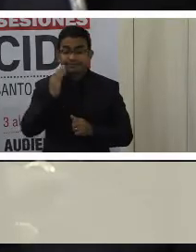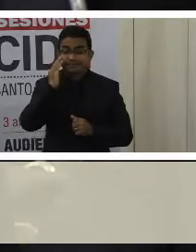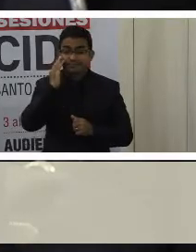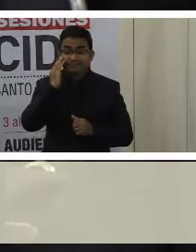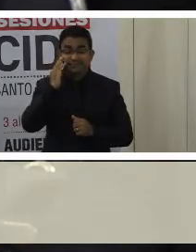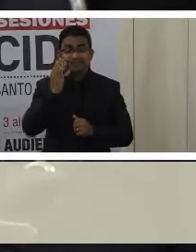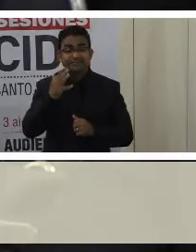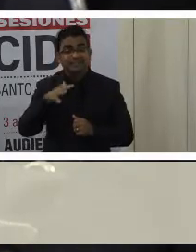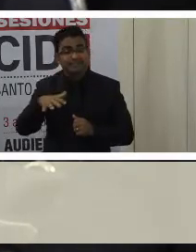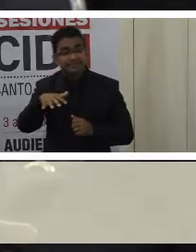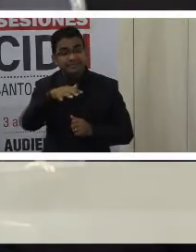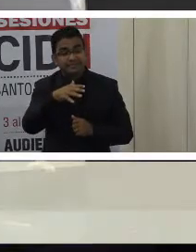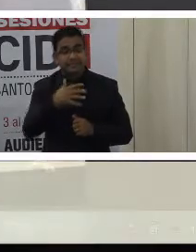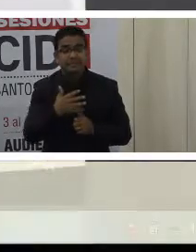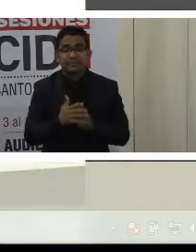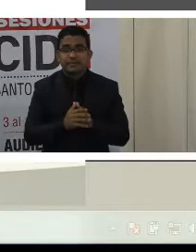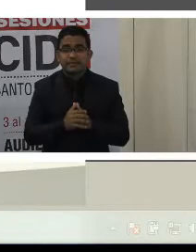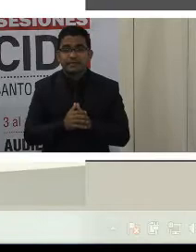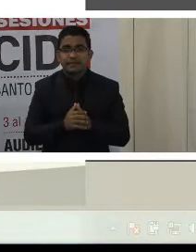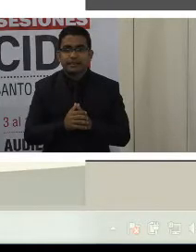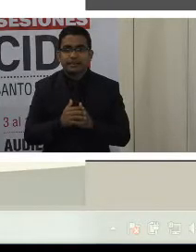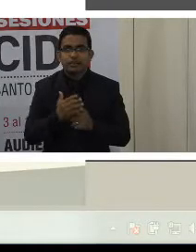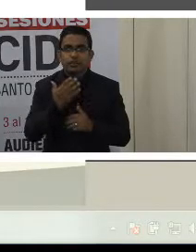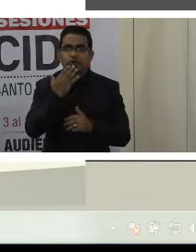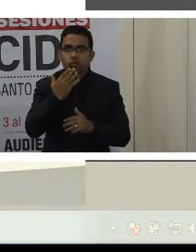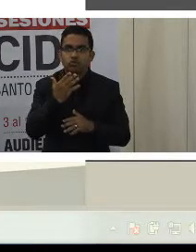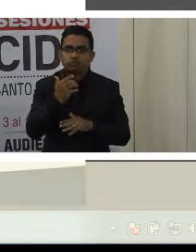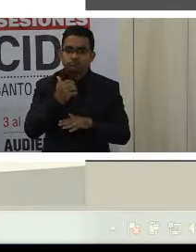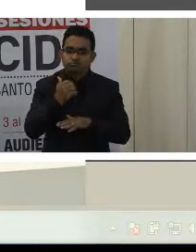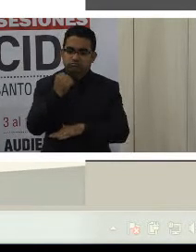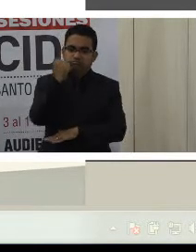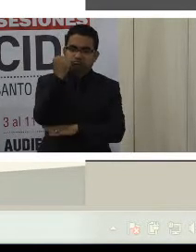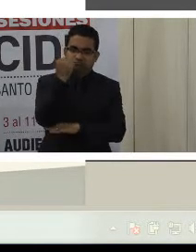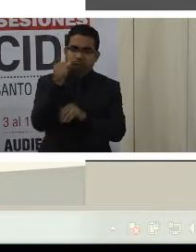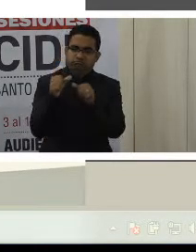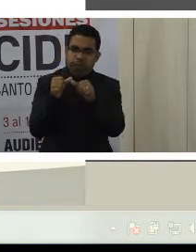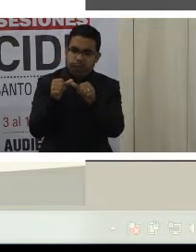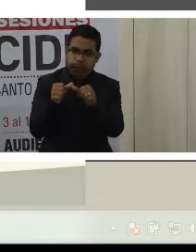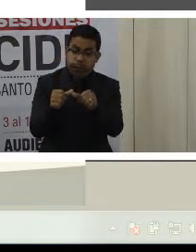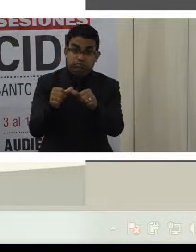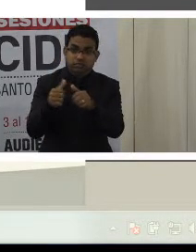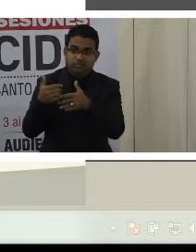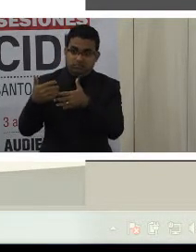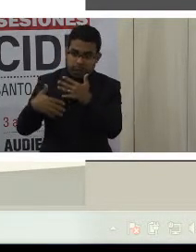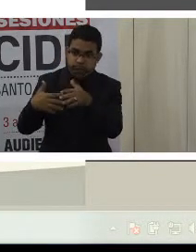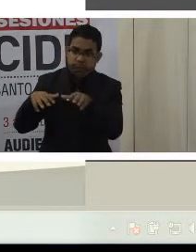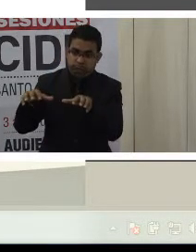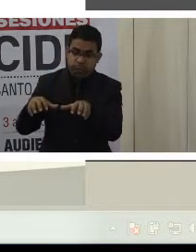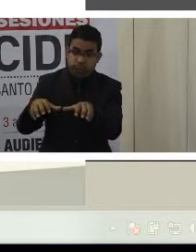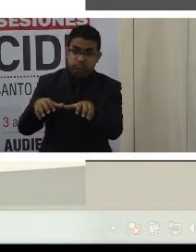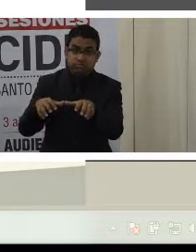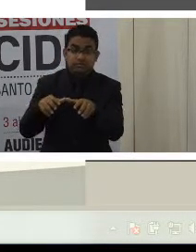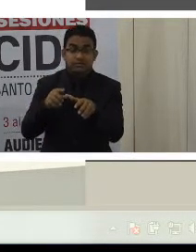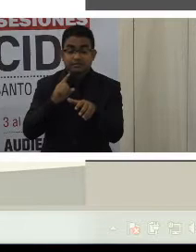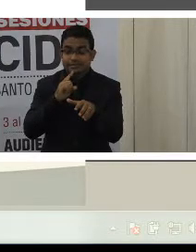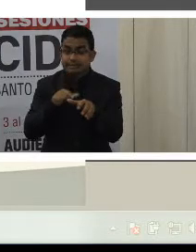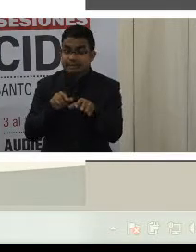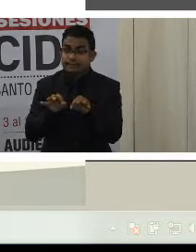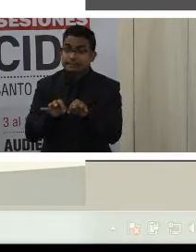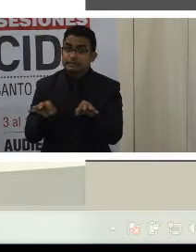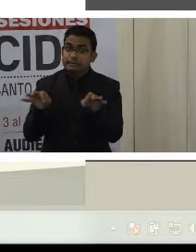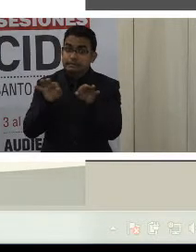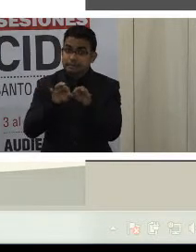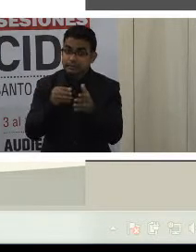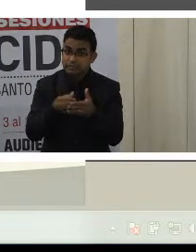que significa para el sostenimiento de todas estas acciones que están puestas en marcha, que implican una importante inversión de